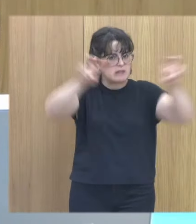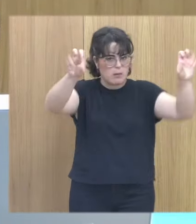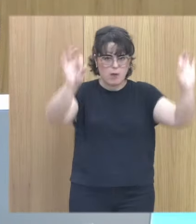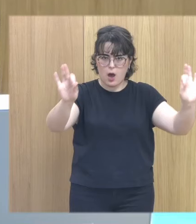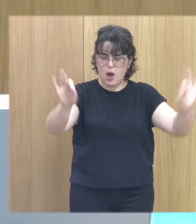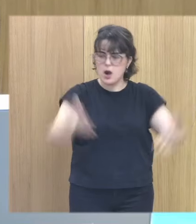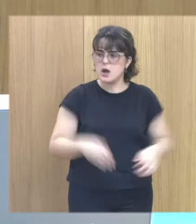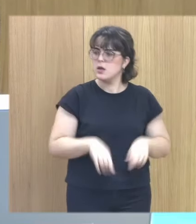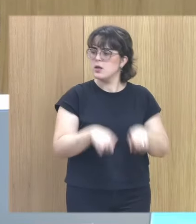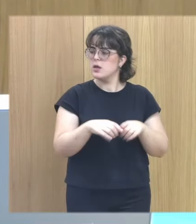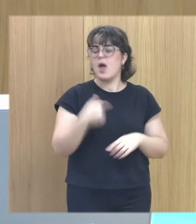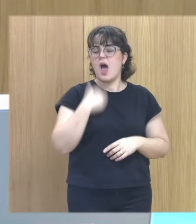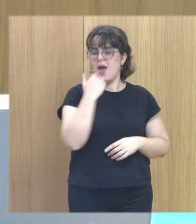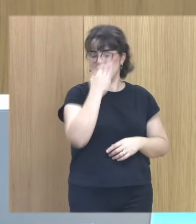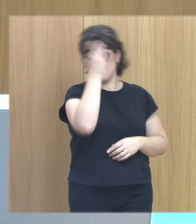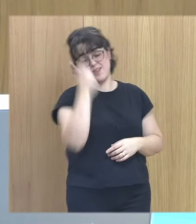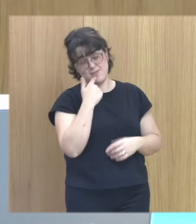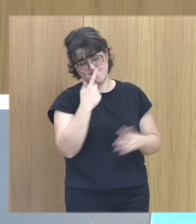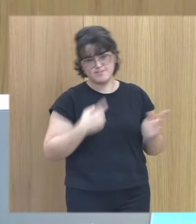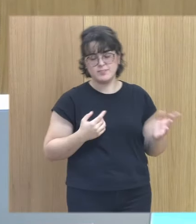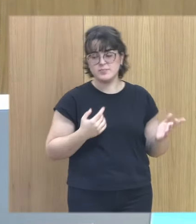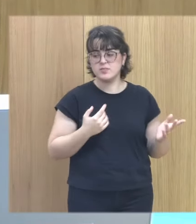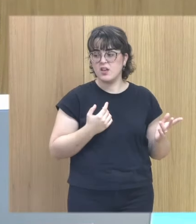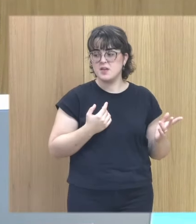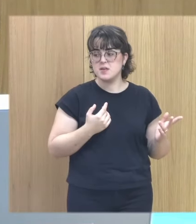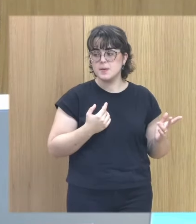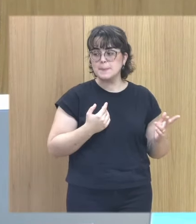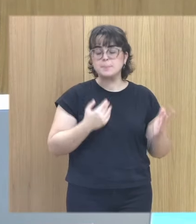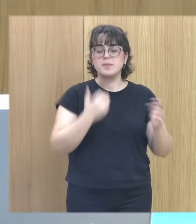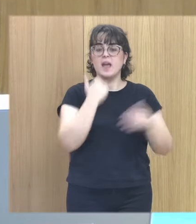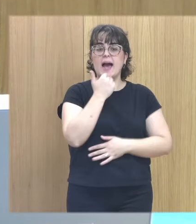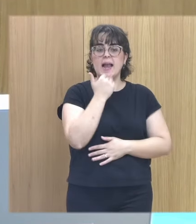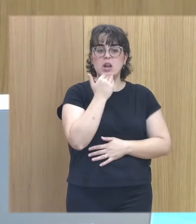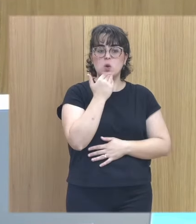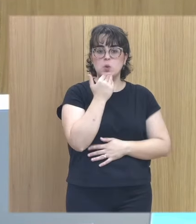estas son las cosas mire esto se me ha olvidado decirlo una de las cosas